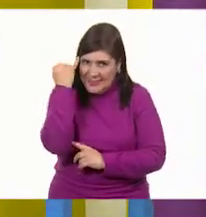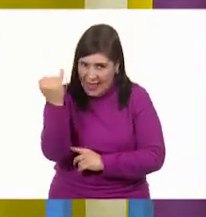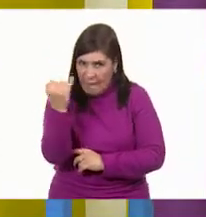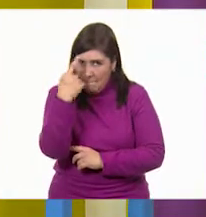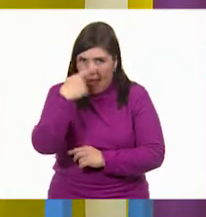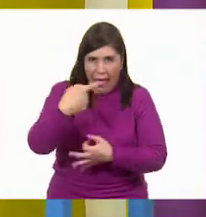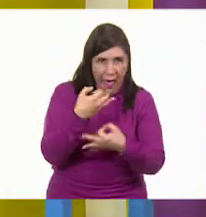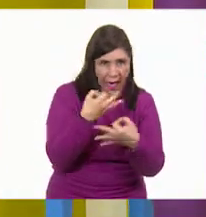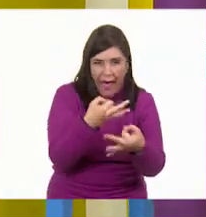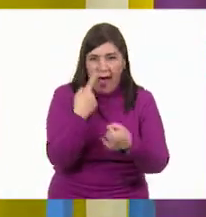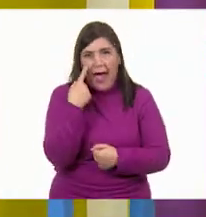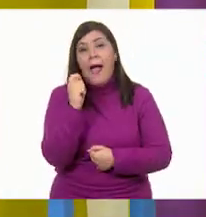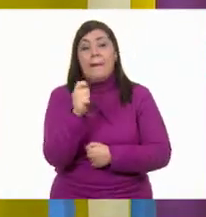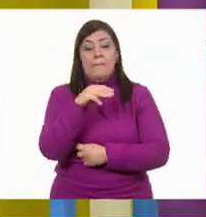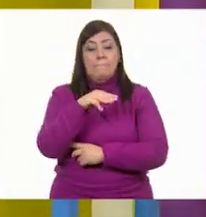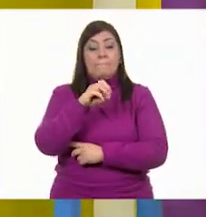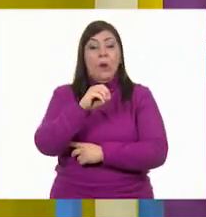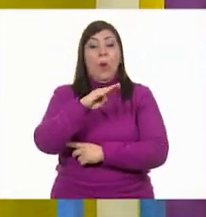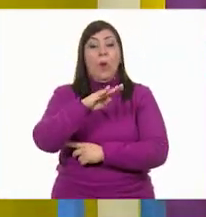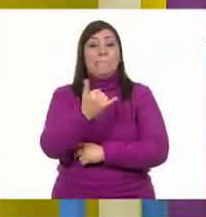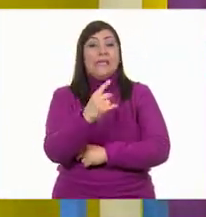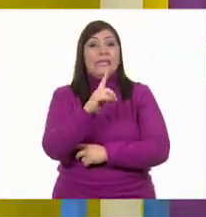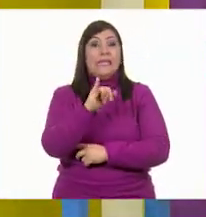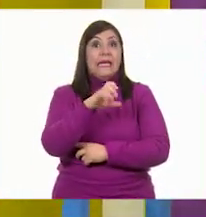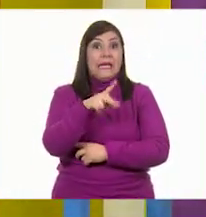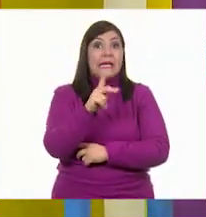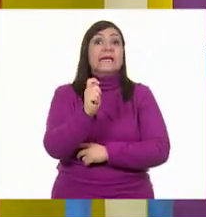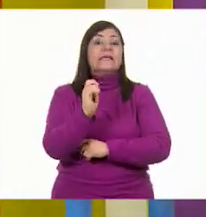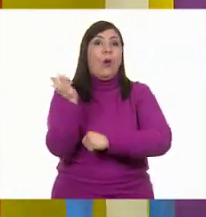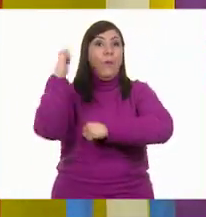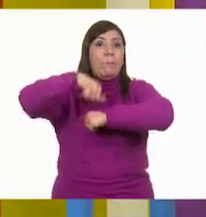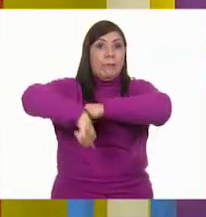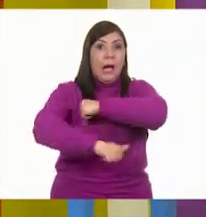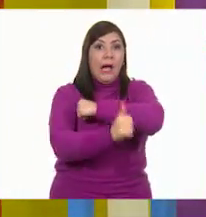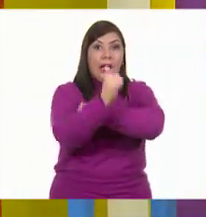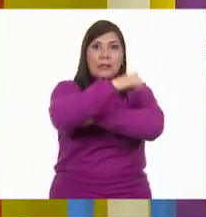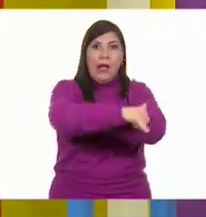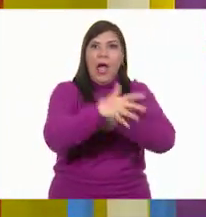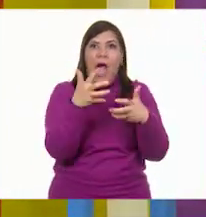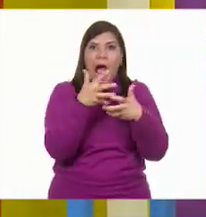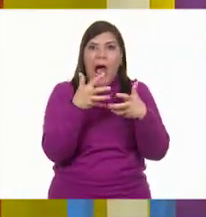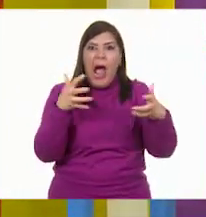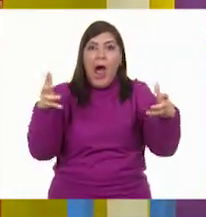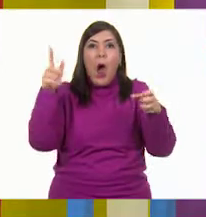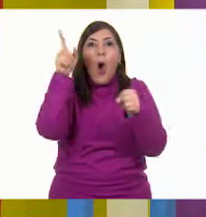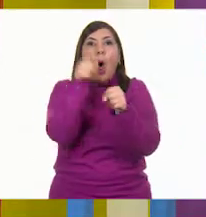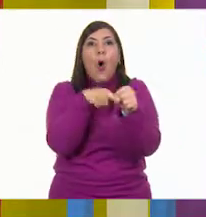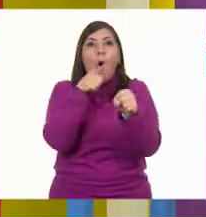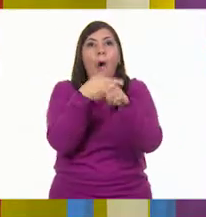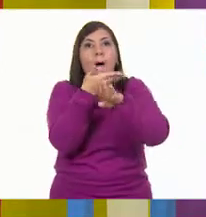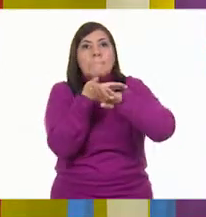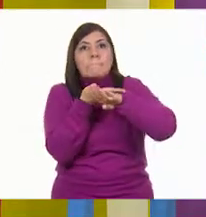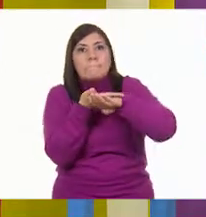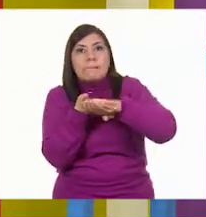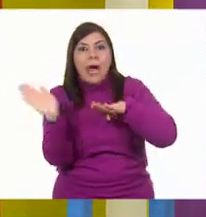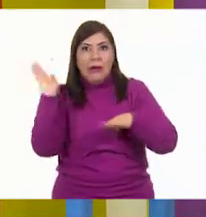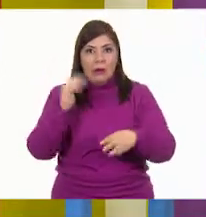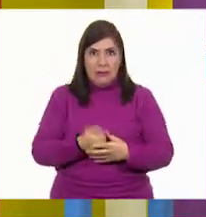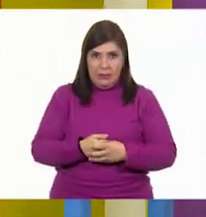para que se les antoje. Sí, sí, sí. Moby Dick es una ballena gigante de color blanco.